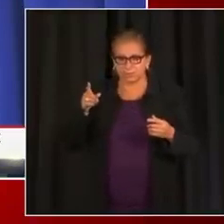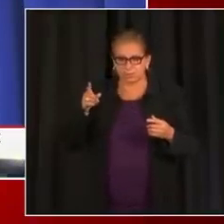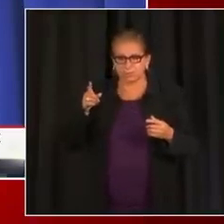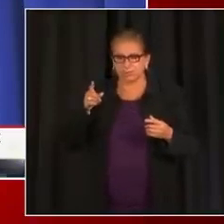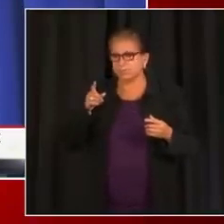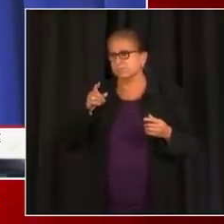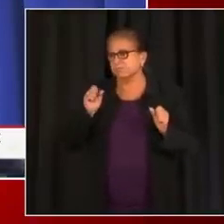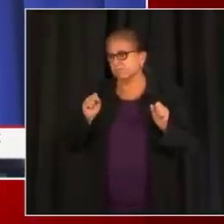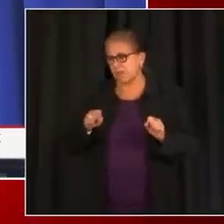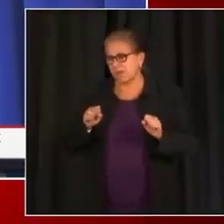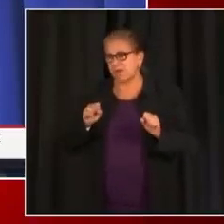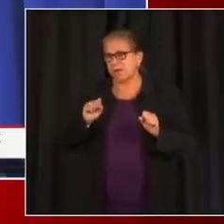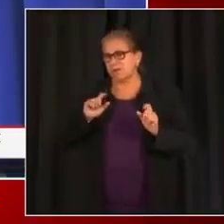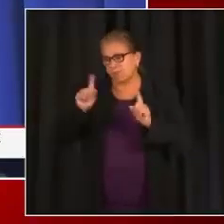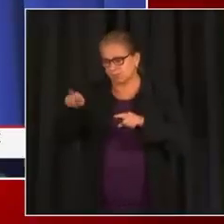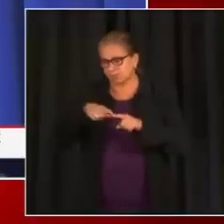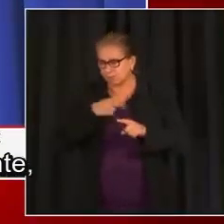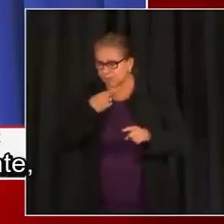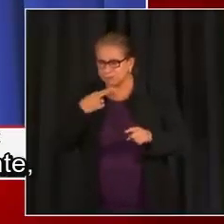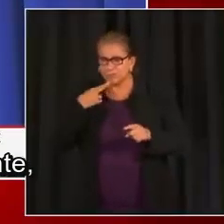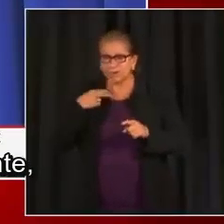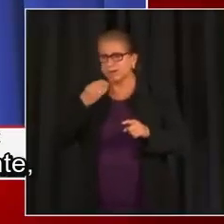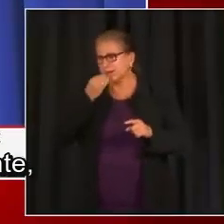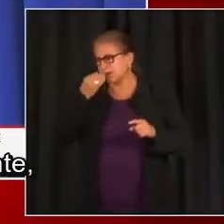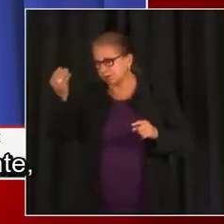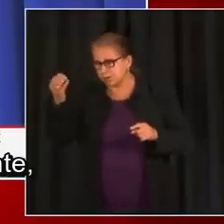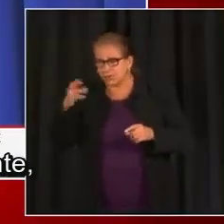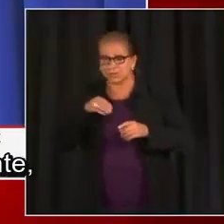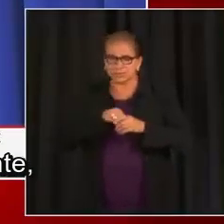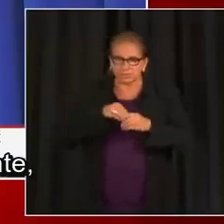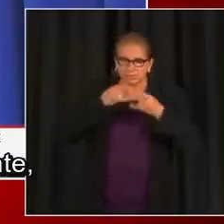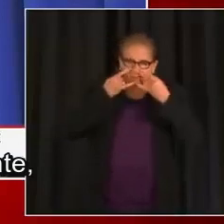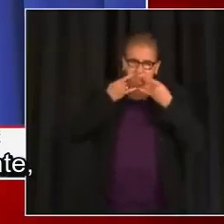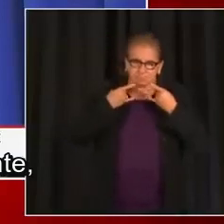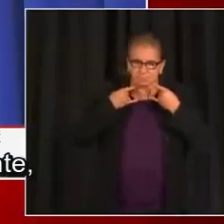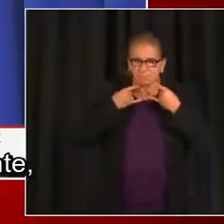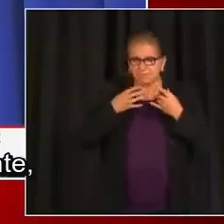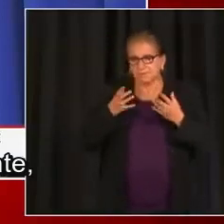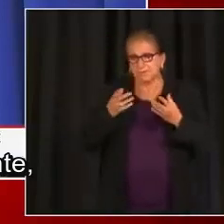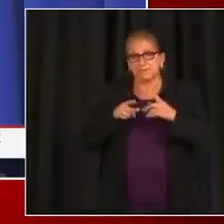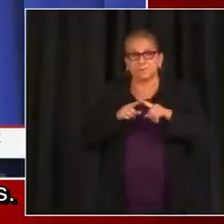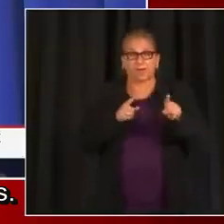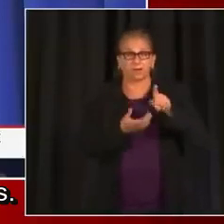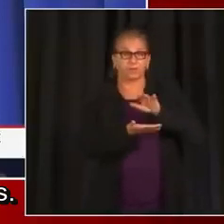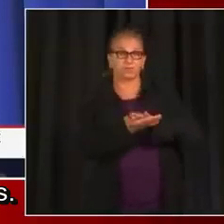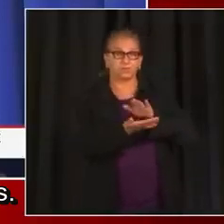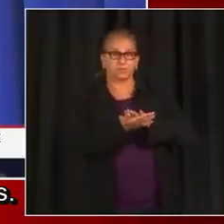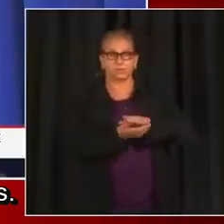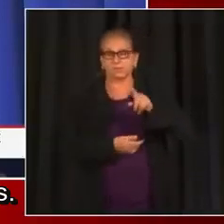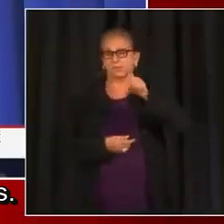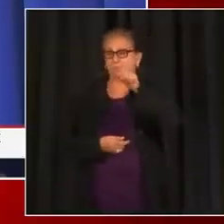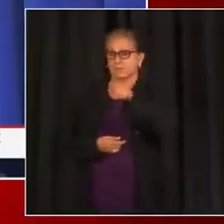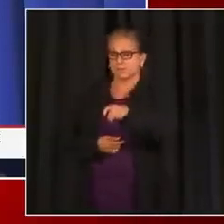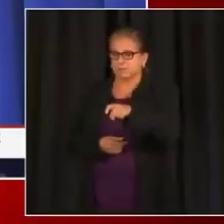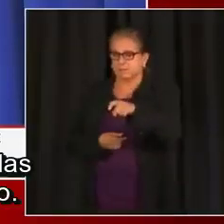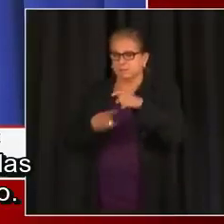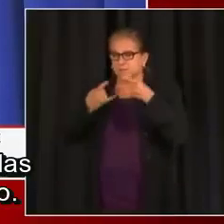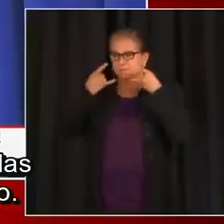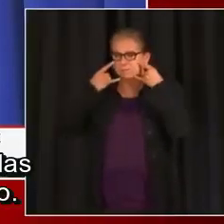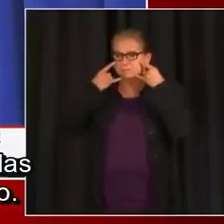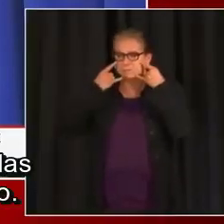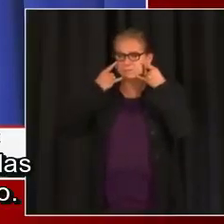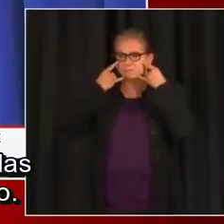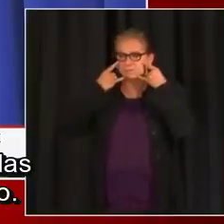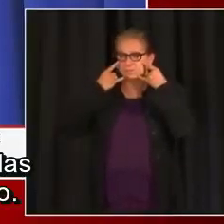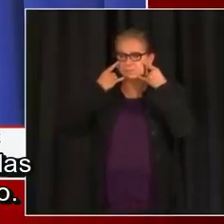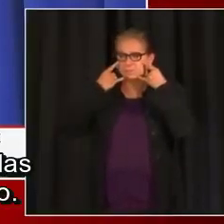siga yendo a restaurantes, que coma dentro del restaurante, si eso es lo que deciden. Obviamente, hay excepciones. No